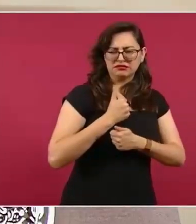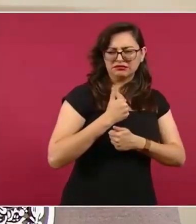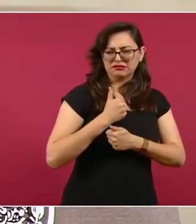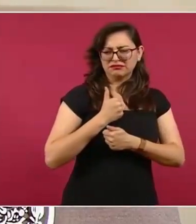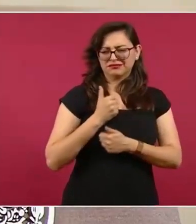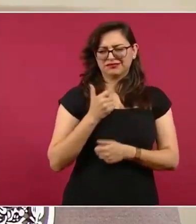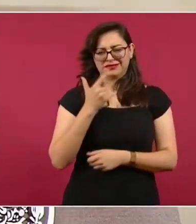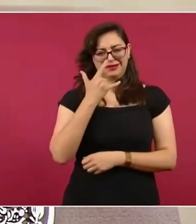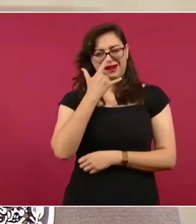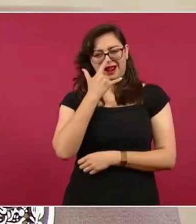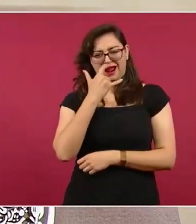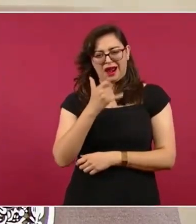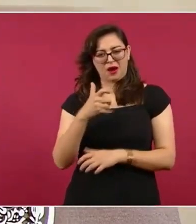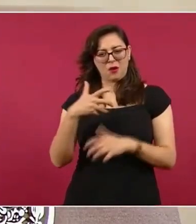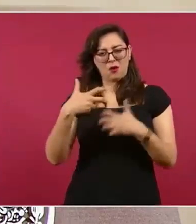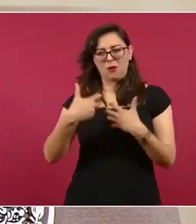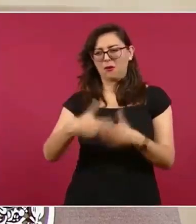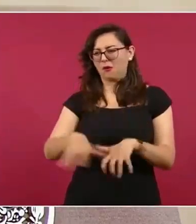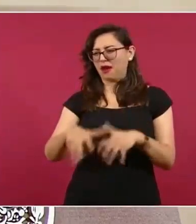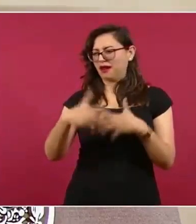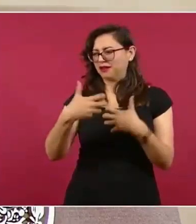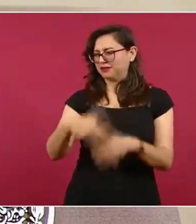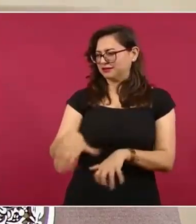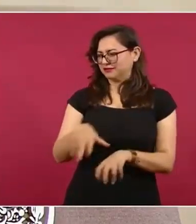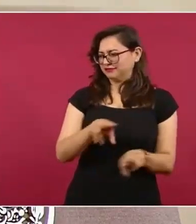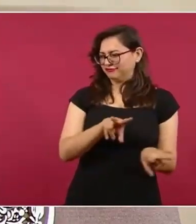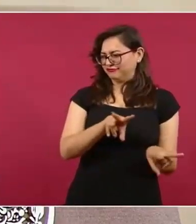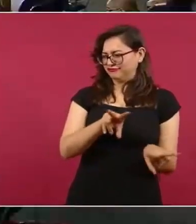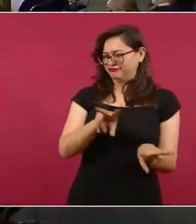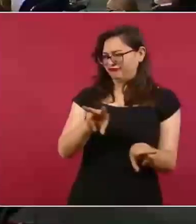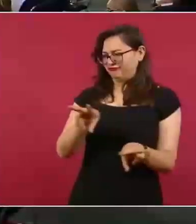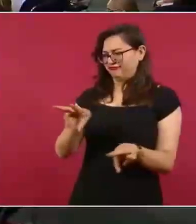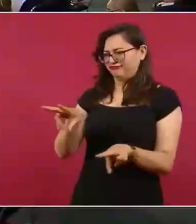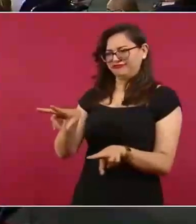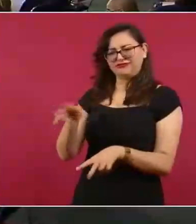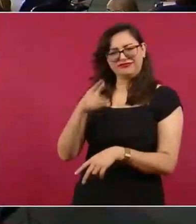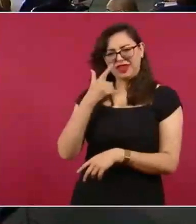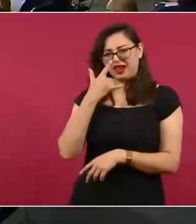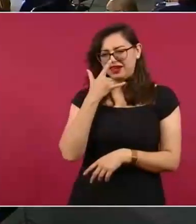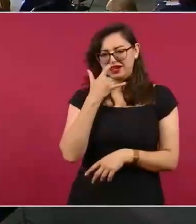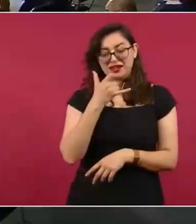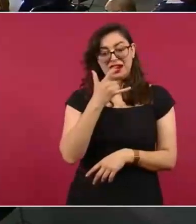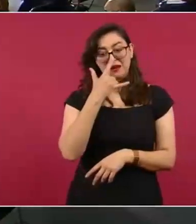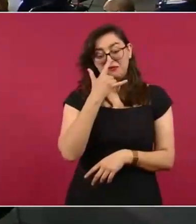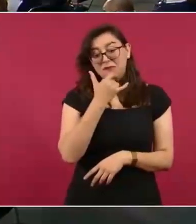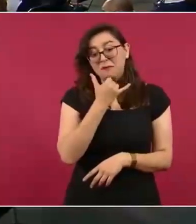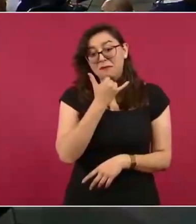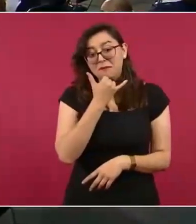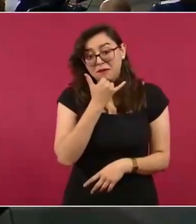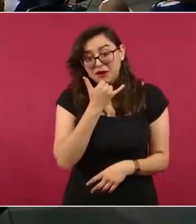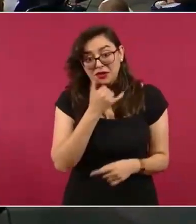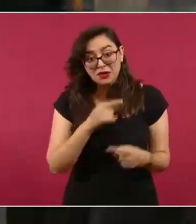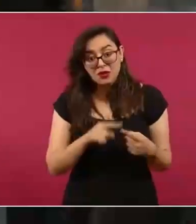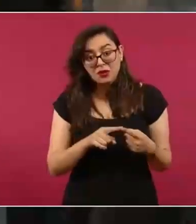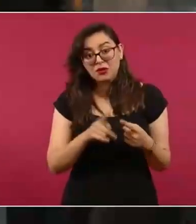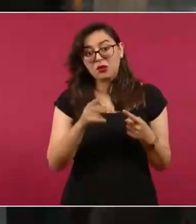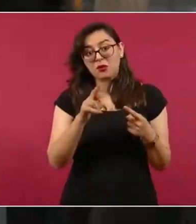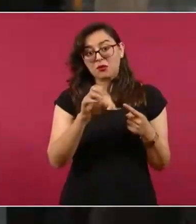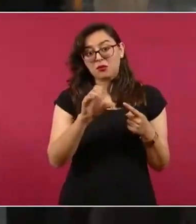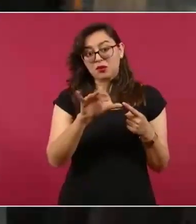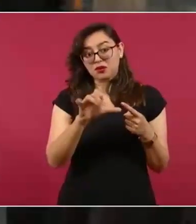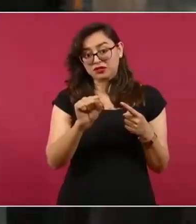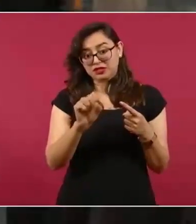y ustedes, el proceso y animal político,